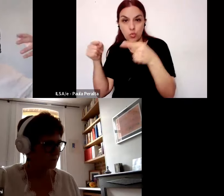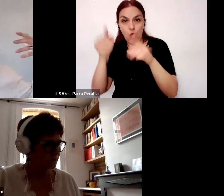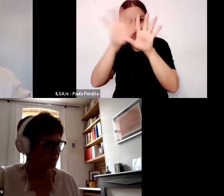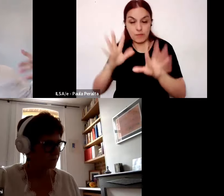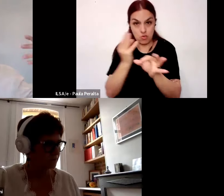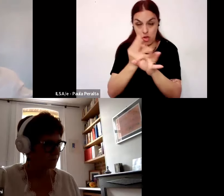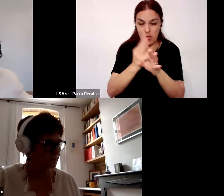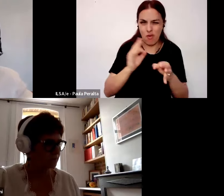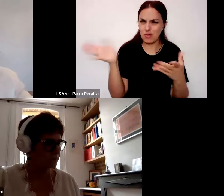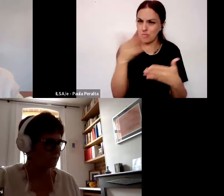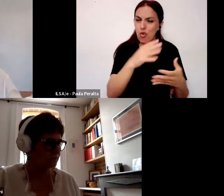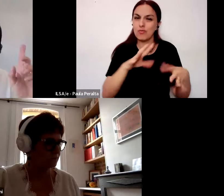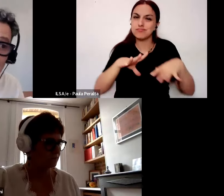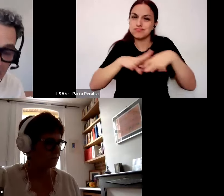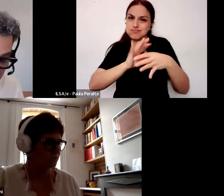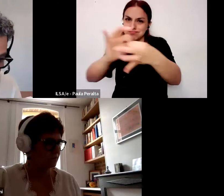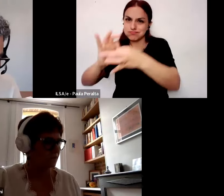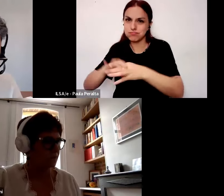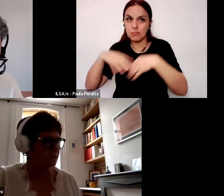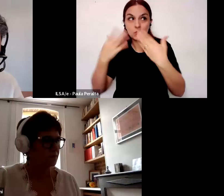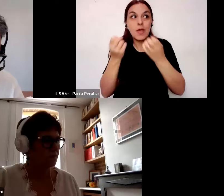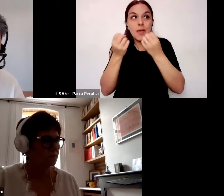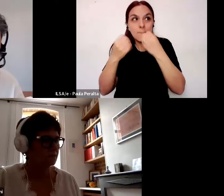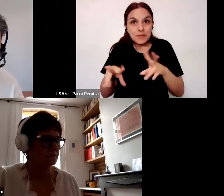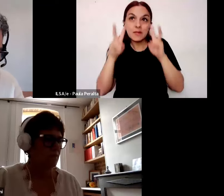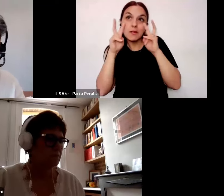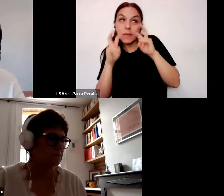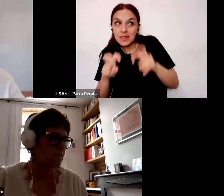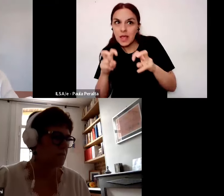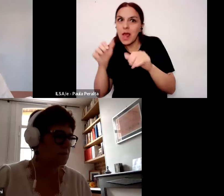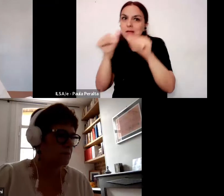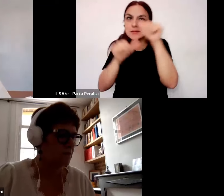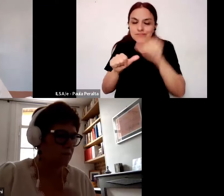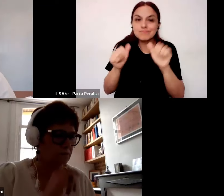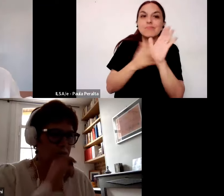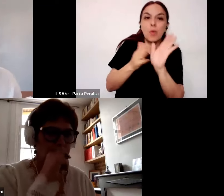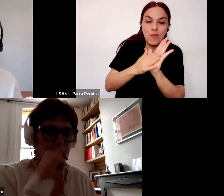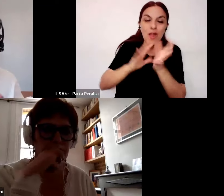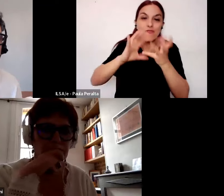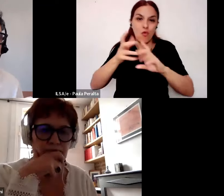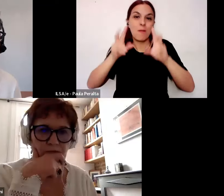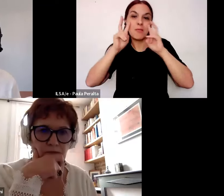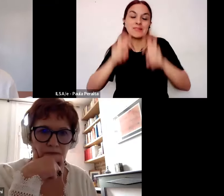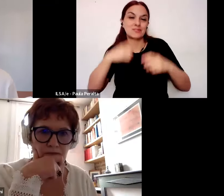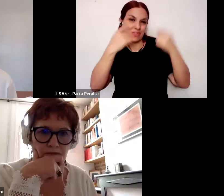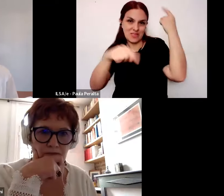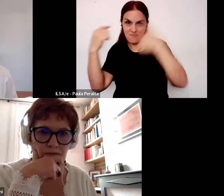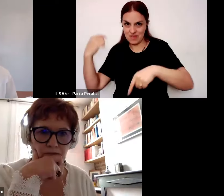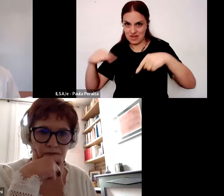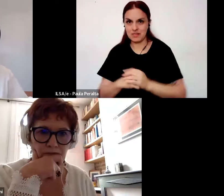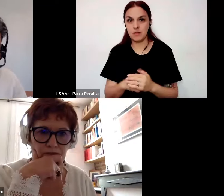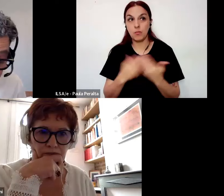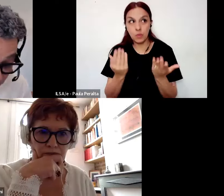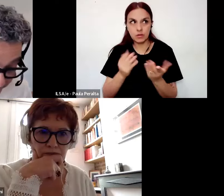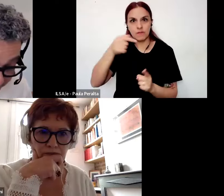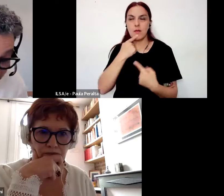imaginen recreen experimenten también en formas de investigación ahora bien ahí inmediatamente surge la pregunta